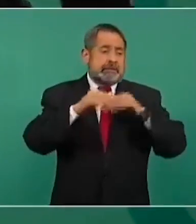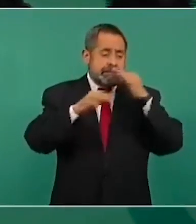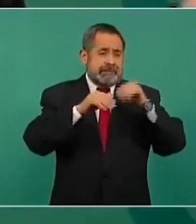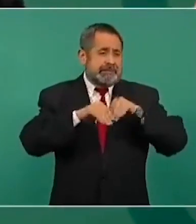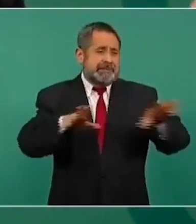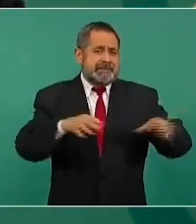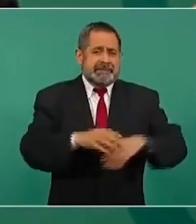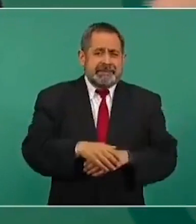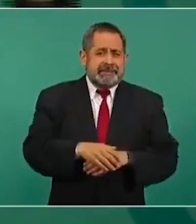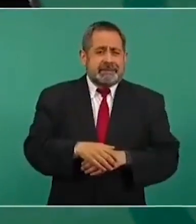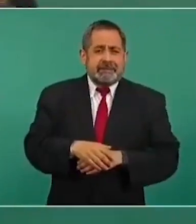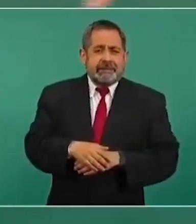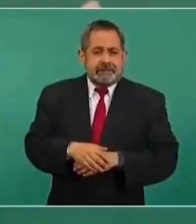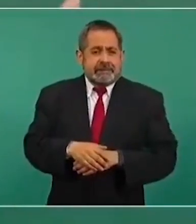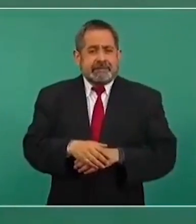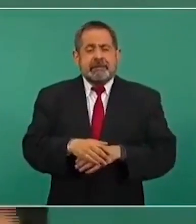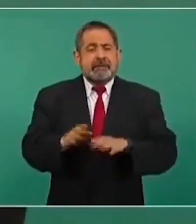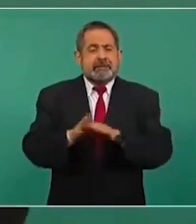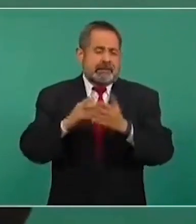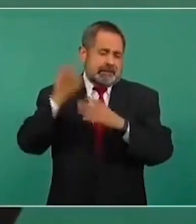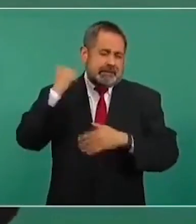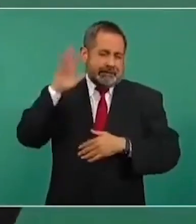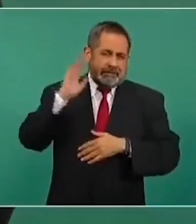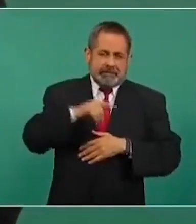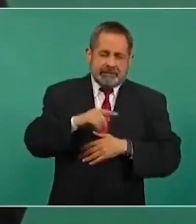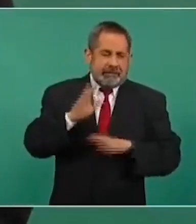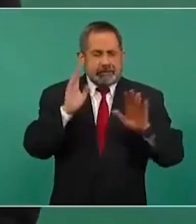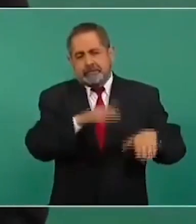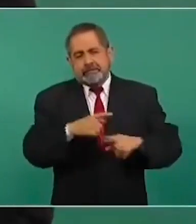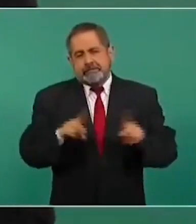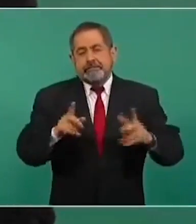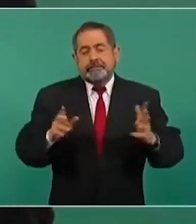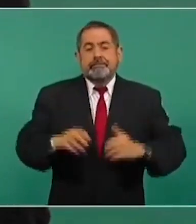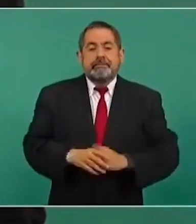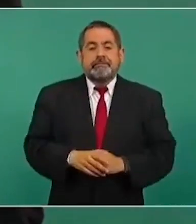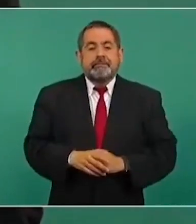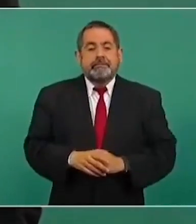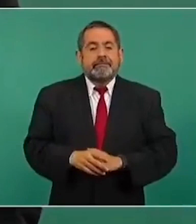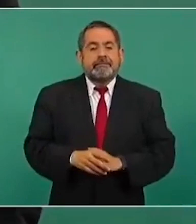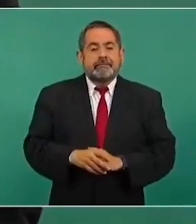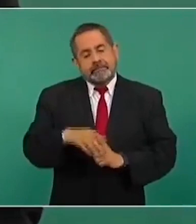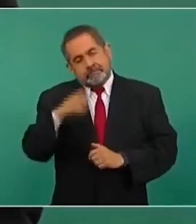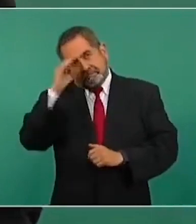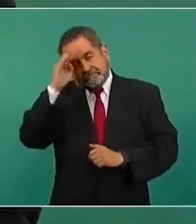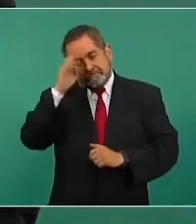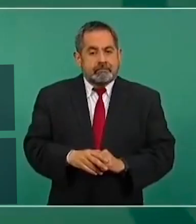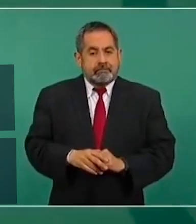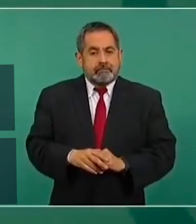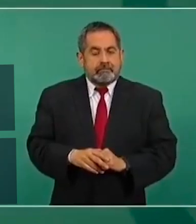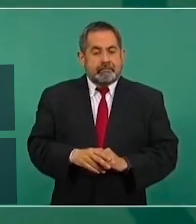bueno, en aquellos tiempos ahora ya creo que es distinto, bueno, así lo pienso.